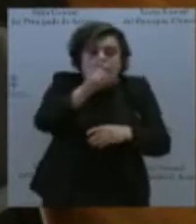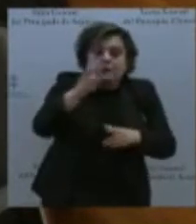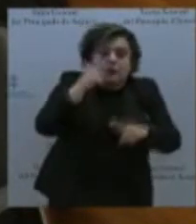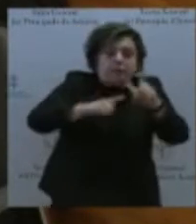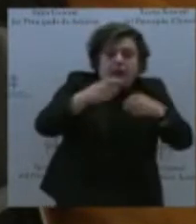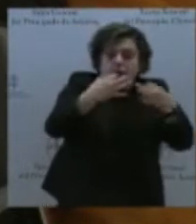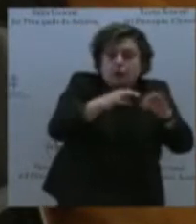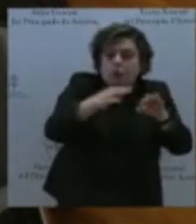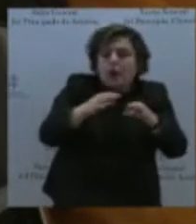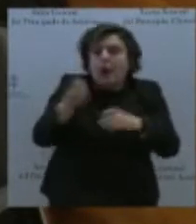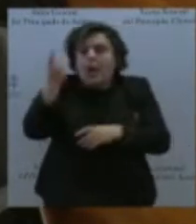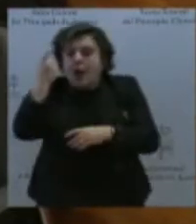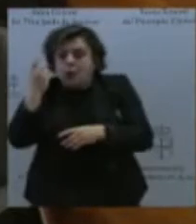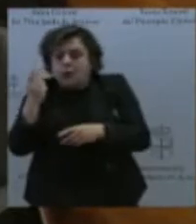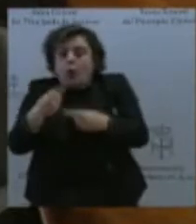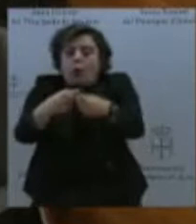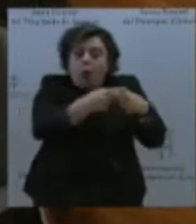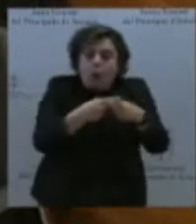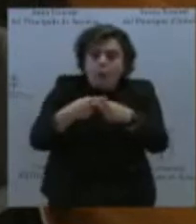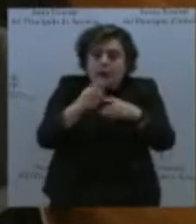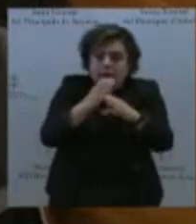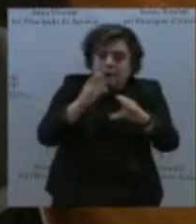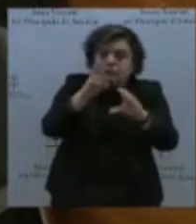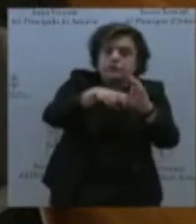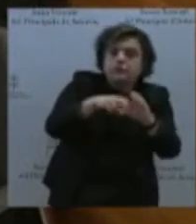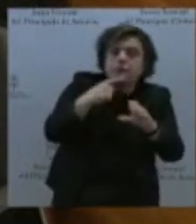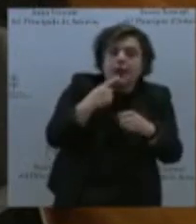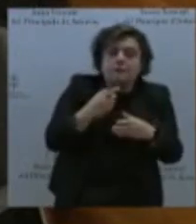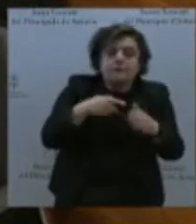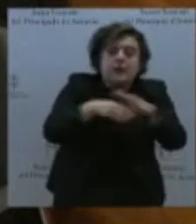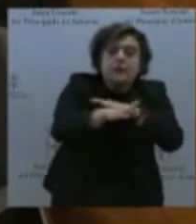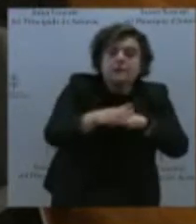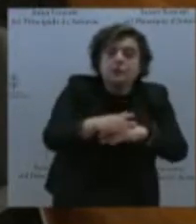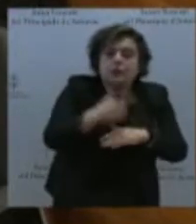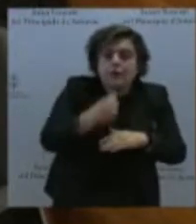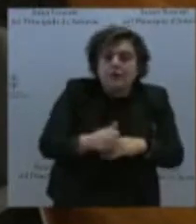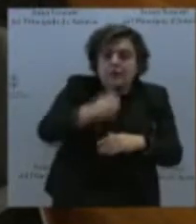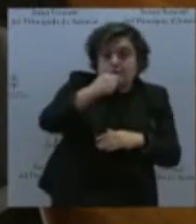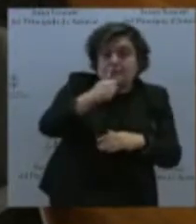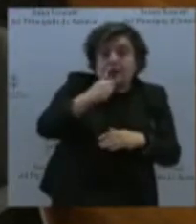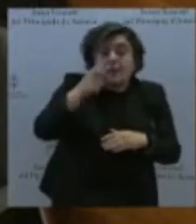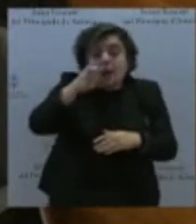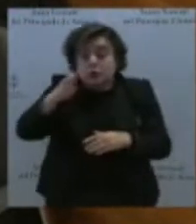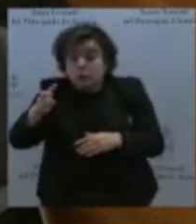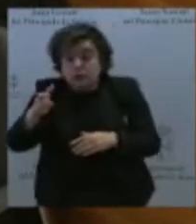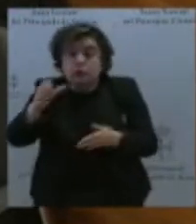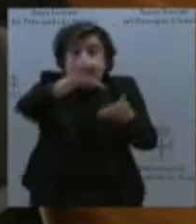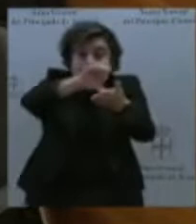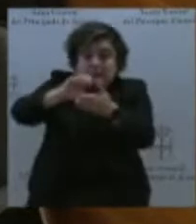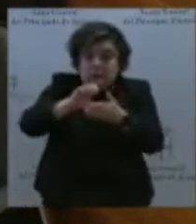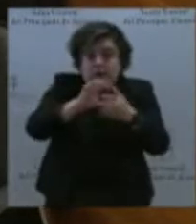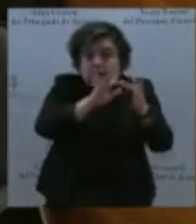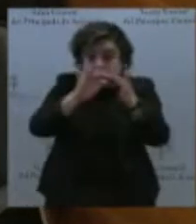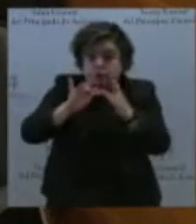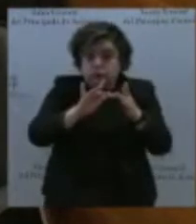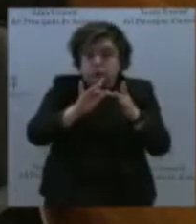facilitar el acceso en transporte público de los pueblos o las villas a las cabeceras. Este es el fin. Esta nueva red se plantea, además, en conexión con las